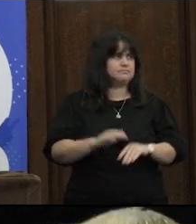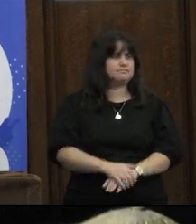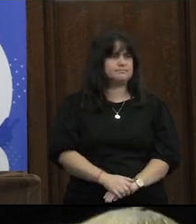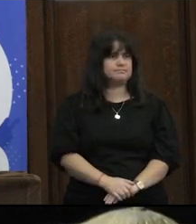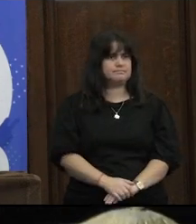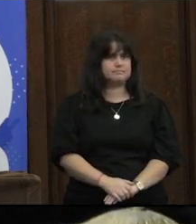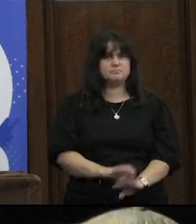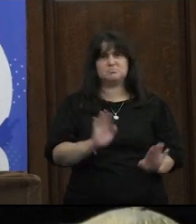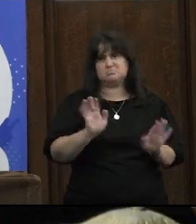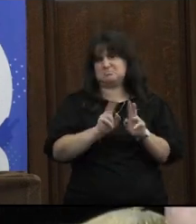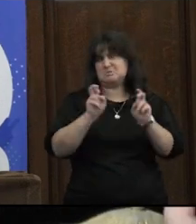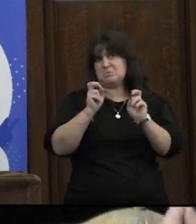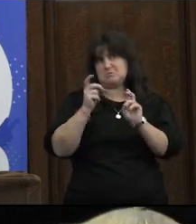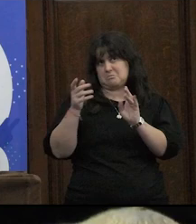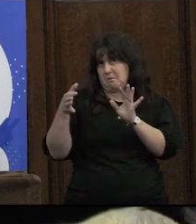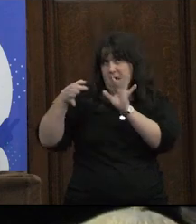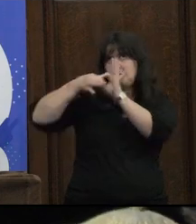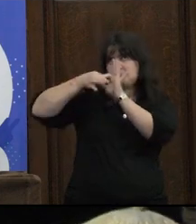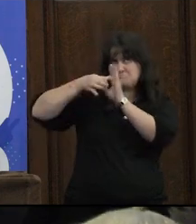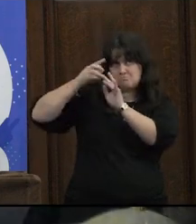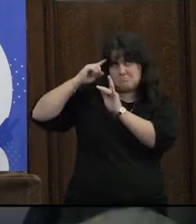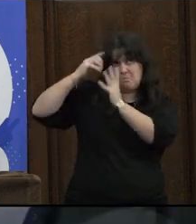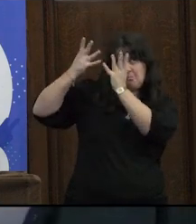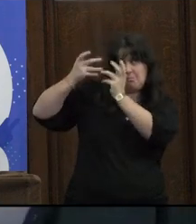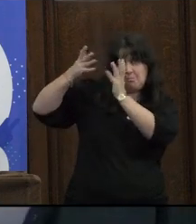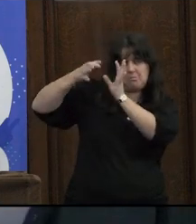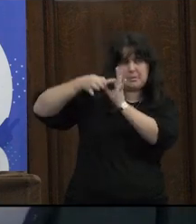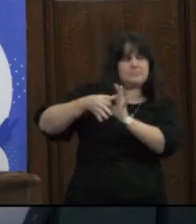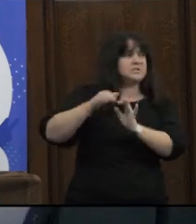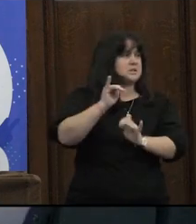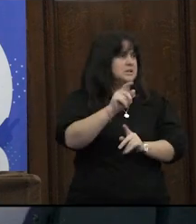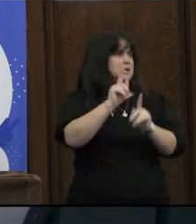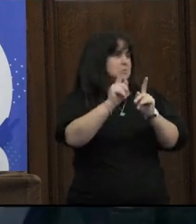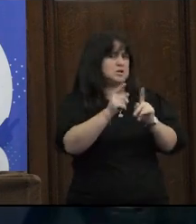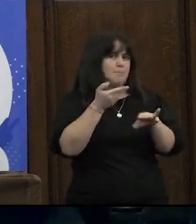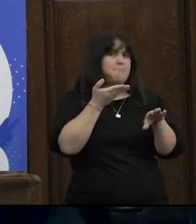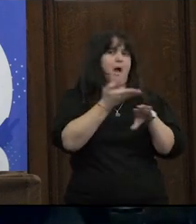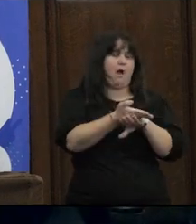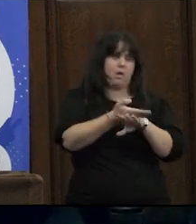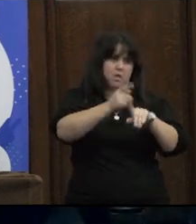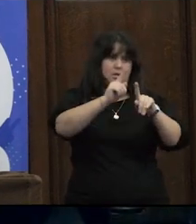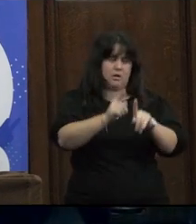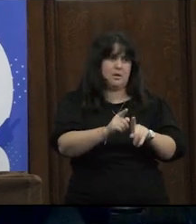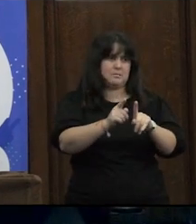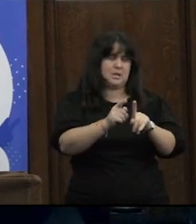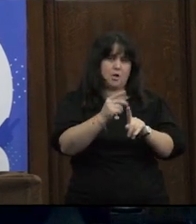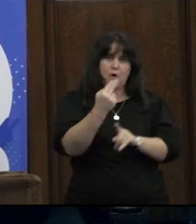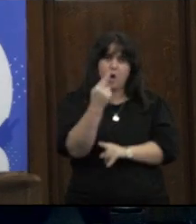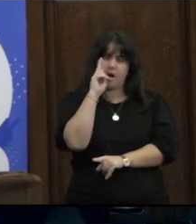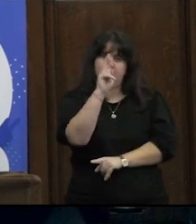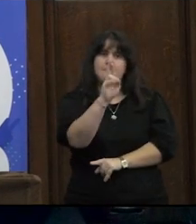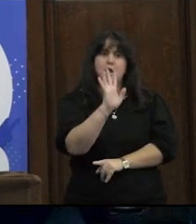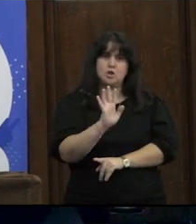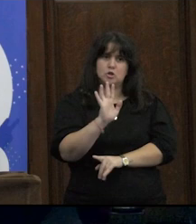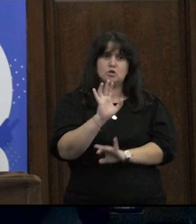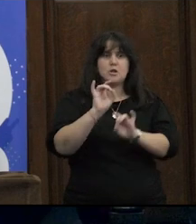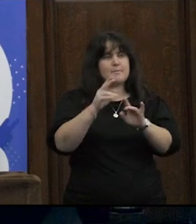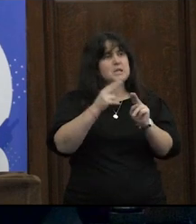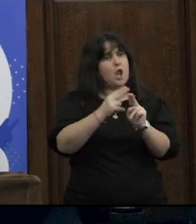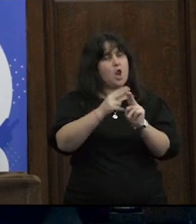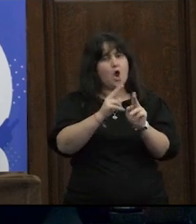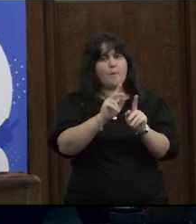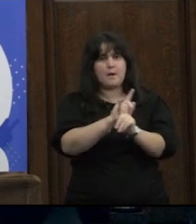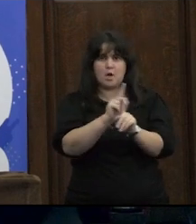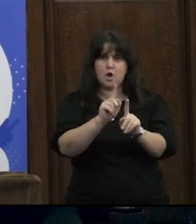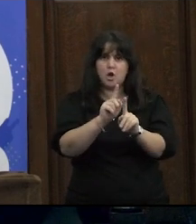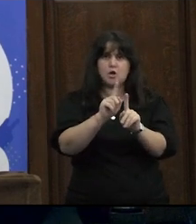viendo cosas que relacioné sí, sí es una de las demandas el respeto bueno no solo por